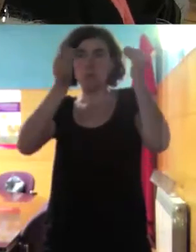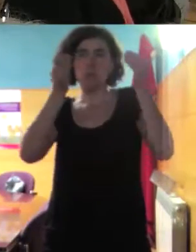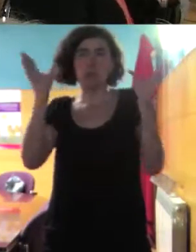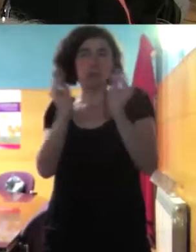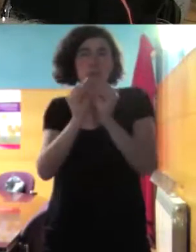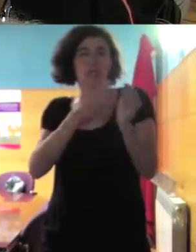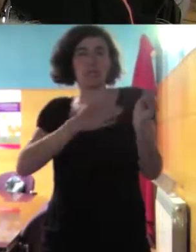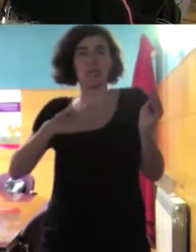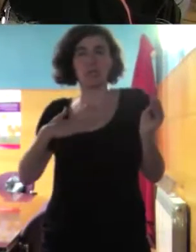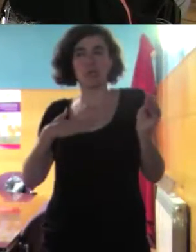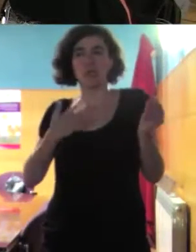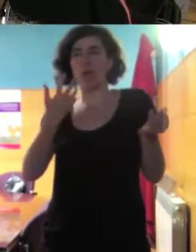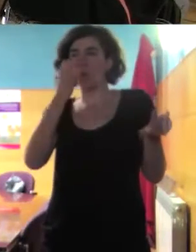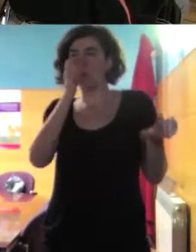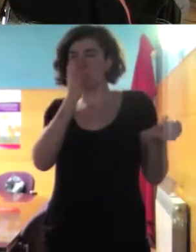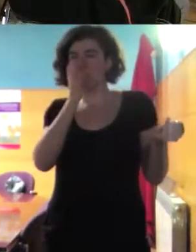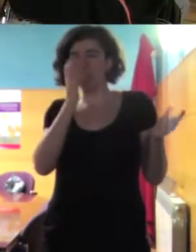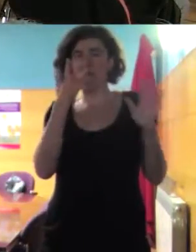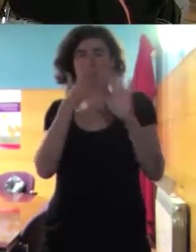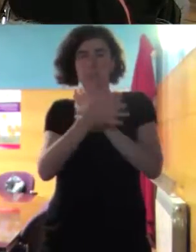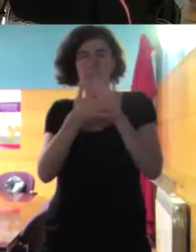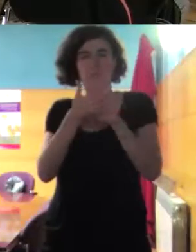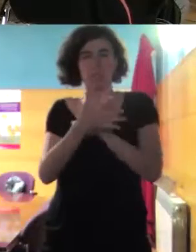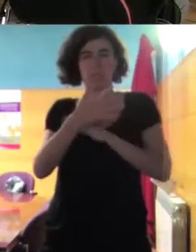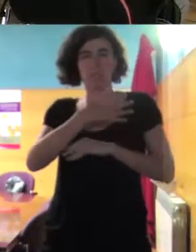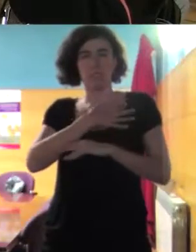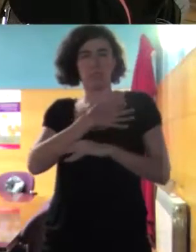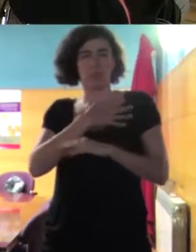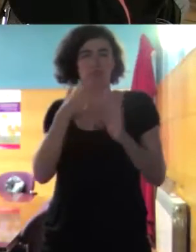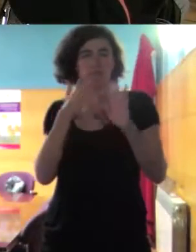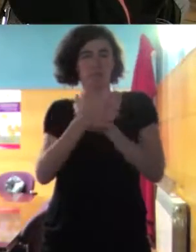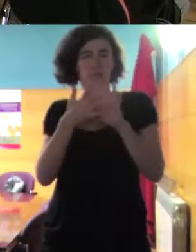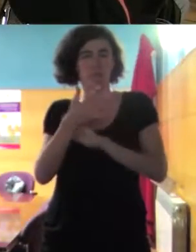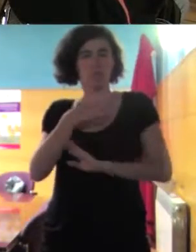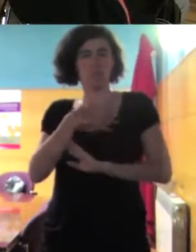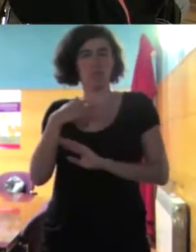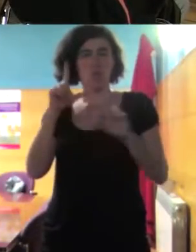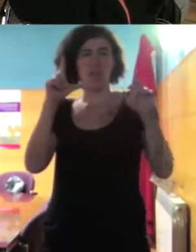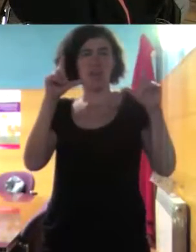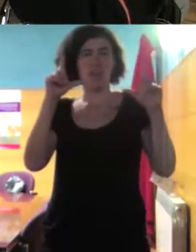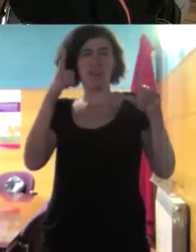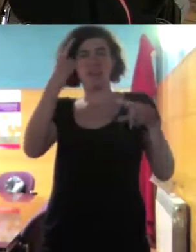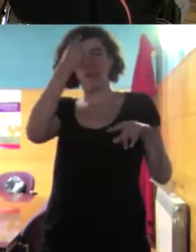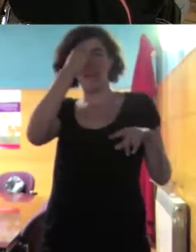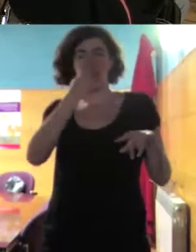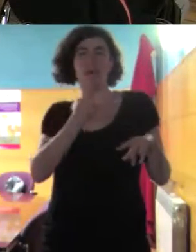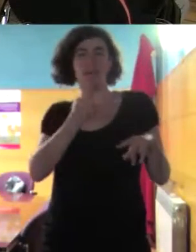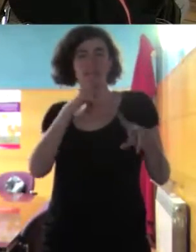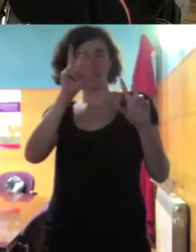luego contiene una curiosidad al hilo también de las imágenes que traías del vole y playa